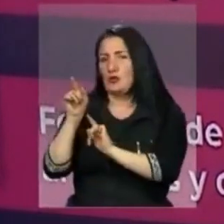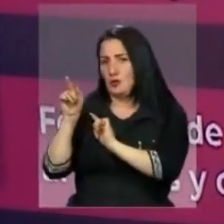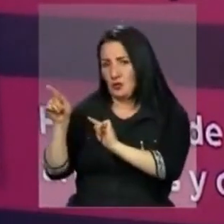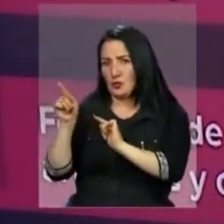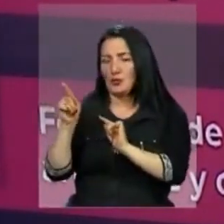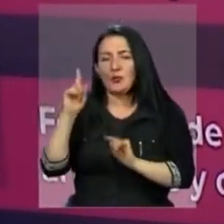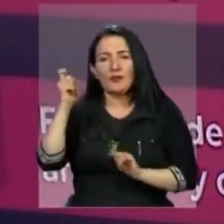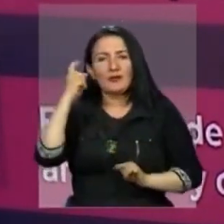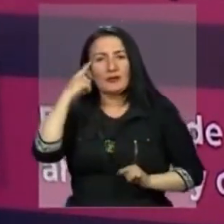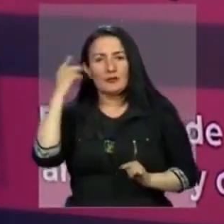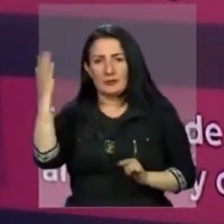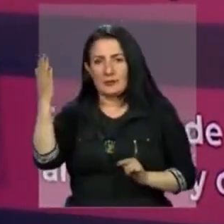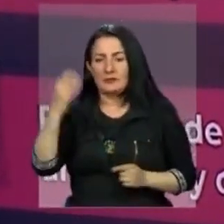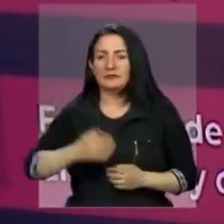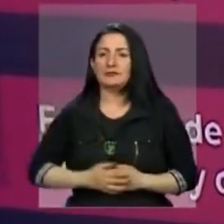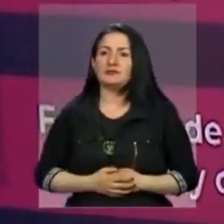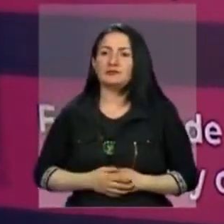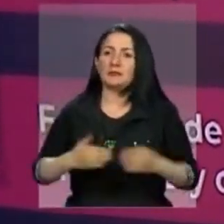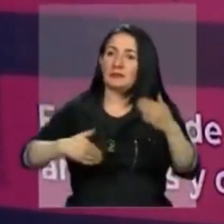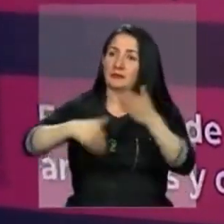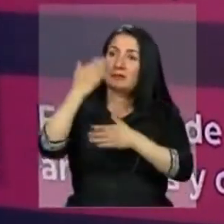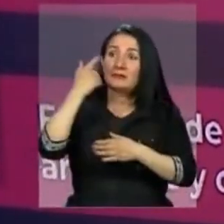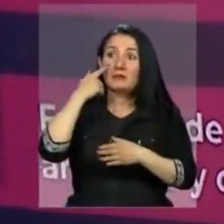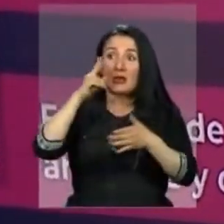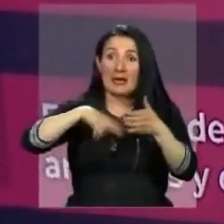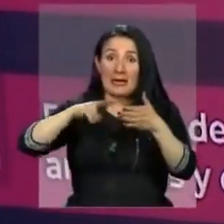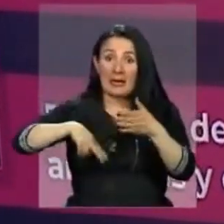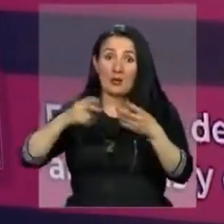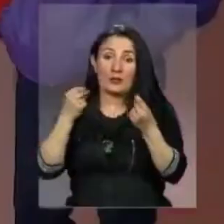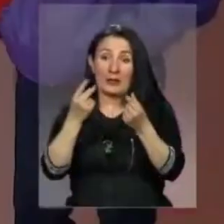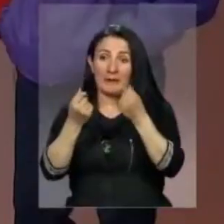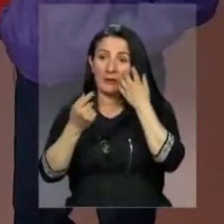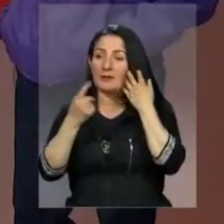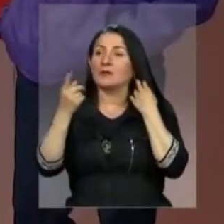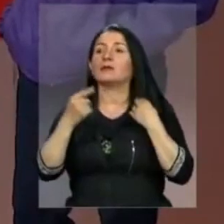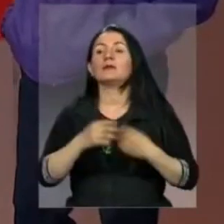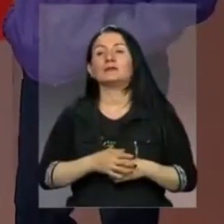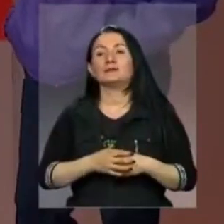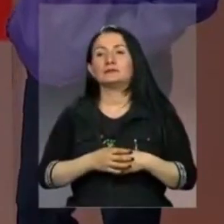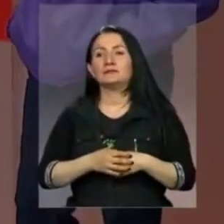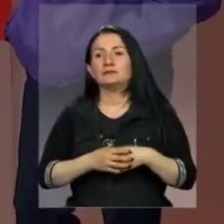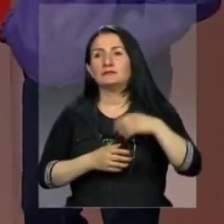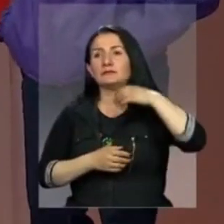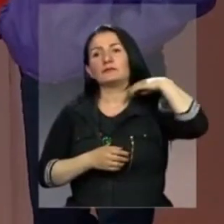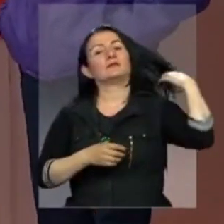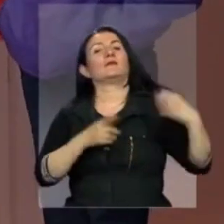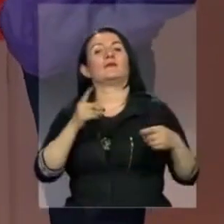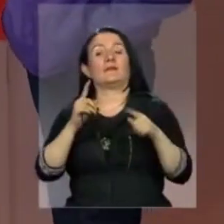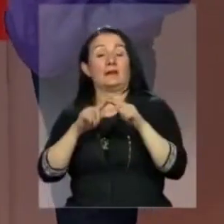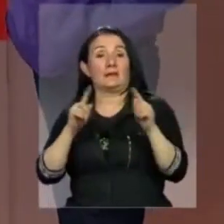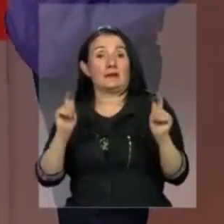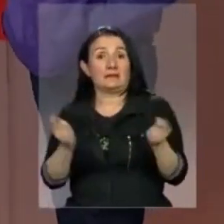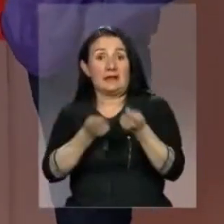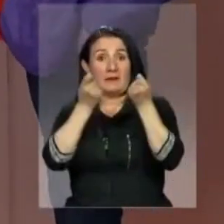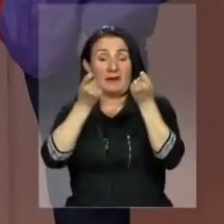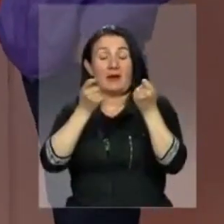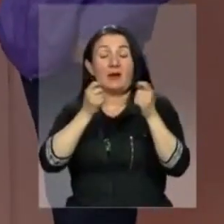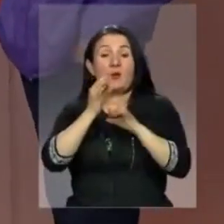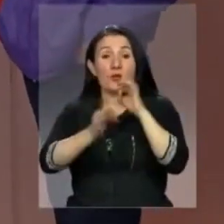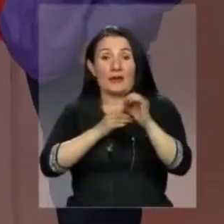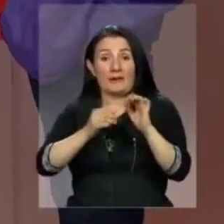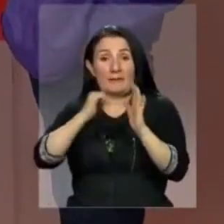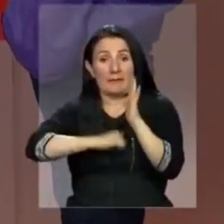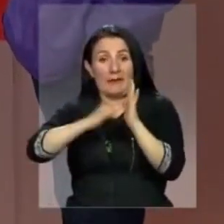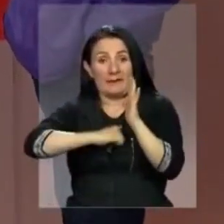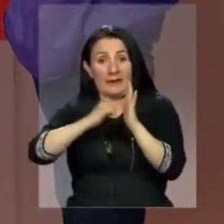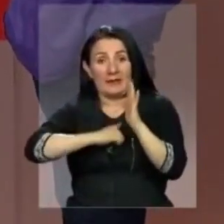en su gobierno. Empecemos. Voy a leerlo rápidamente para que escuchemos su reacción. El salvaguarda el patrimonio material e inmaterial